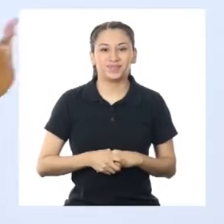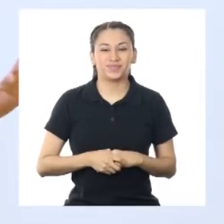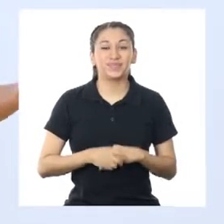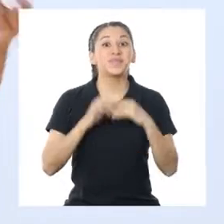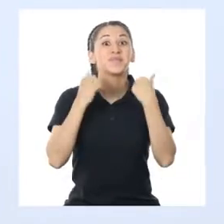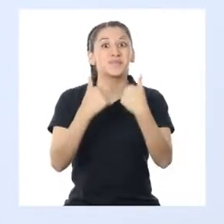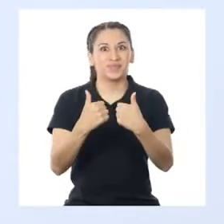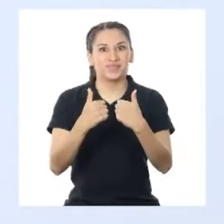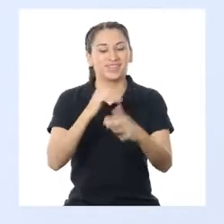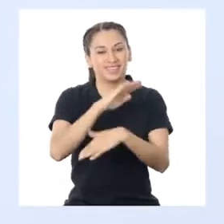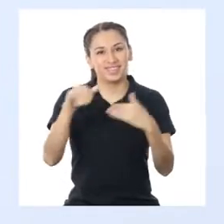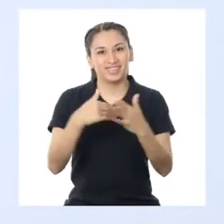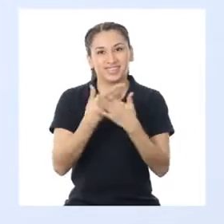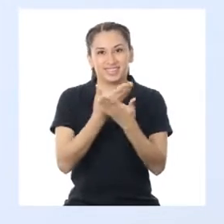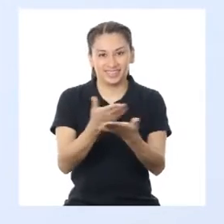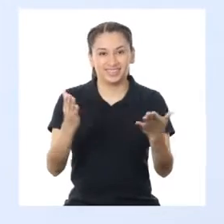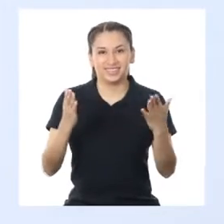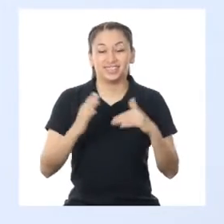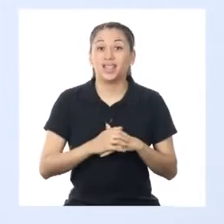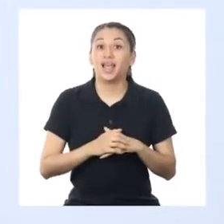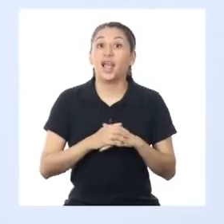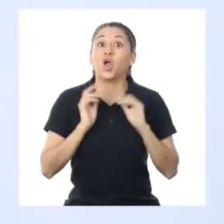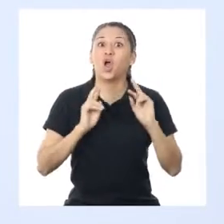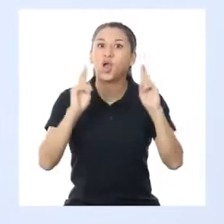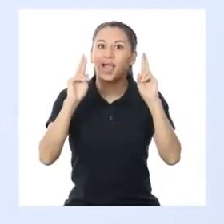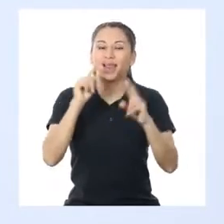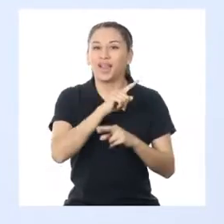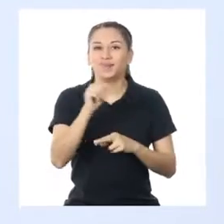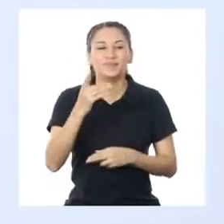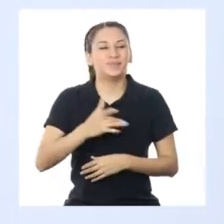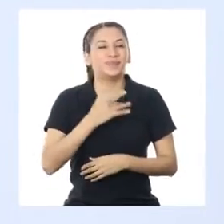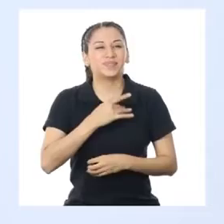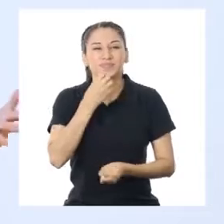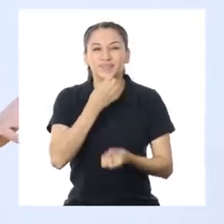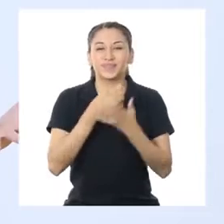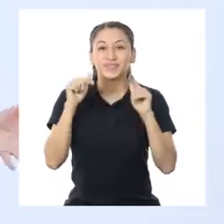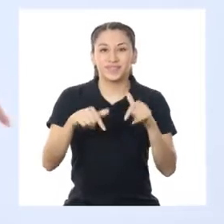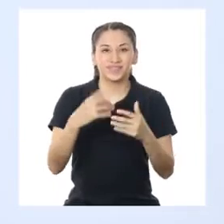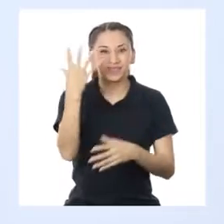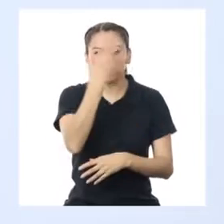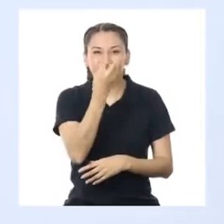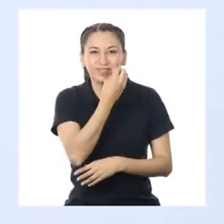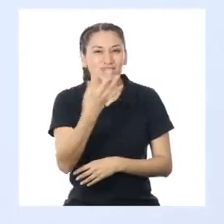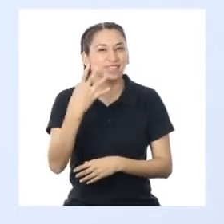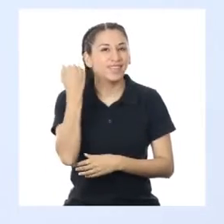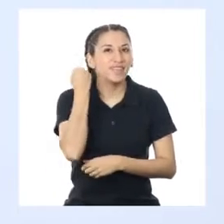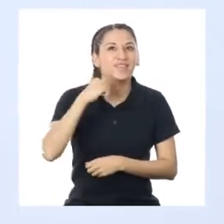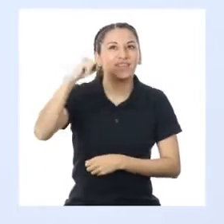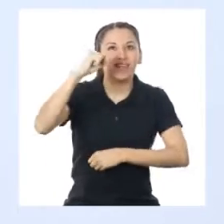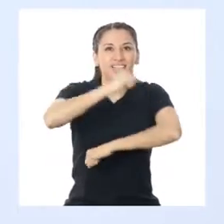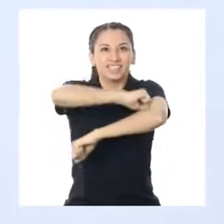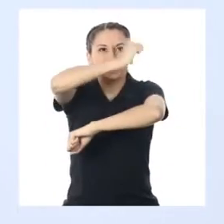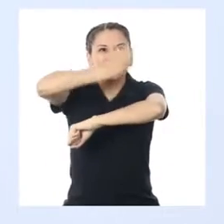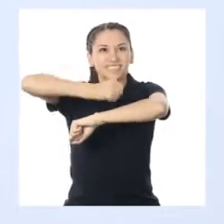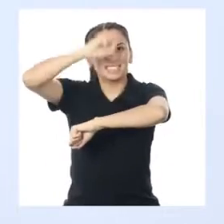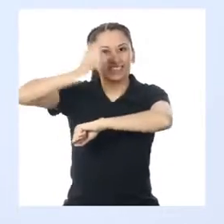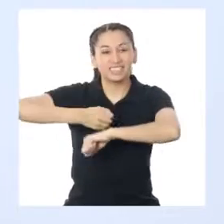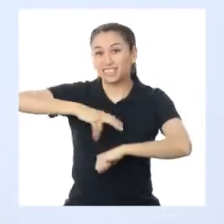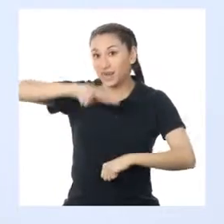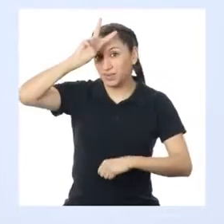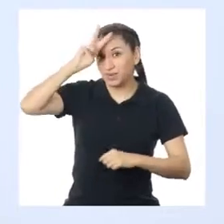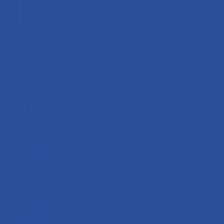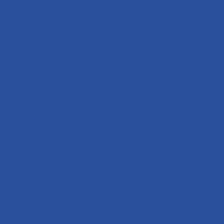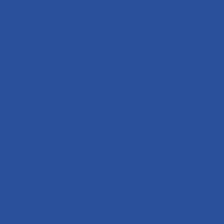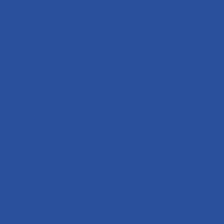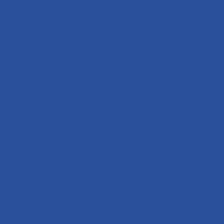¡Muy bien, chicas y chicos! Espero se hayan divertido en este hermoso viaje por nuestra sierra peruana. ¡Hasta luego!